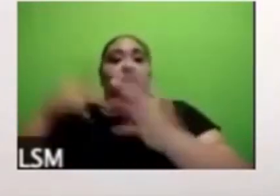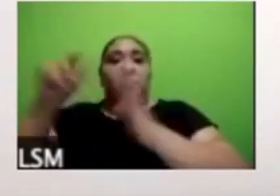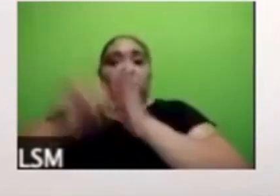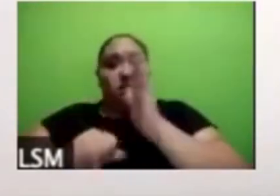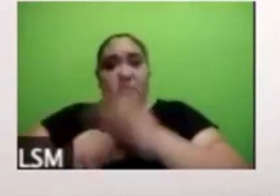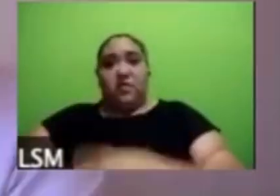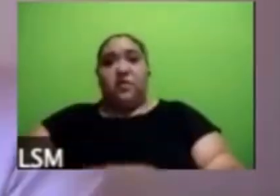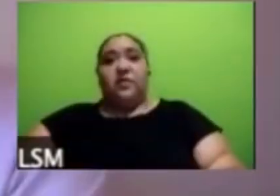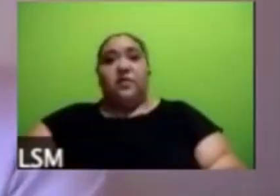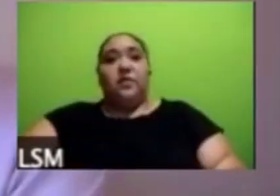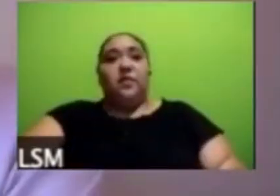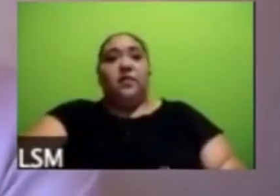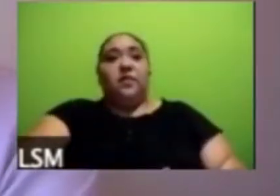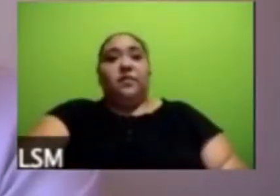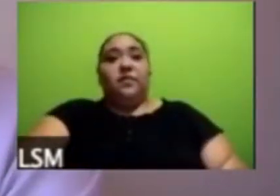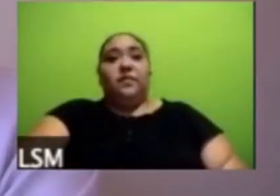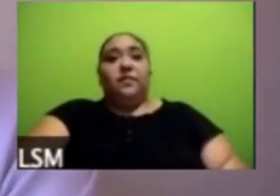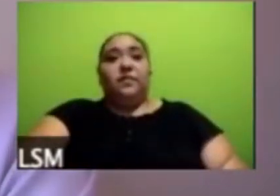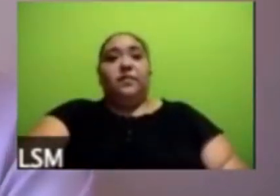gracias Lorena